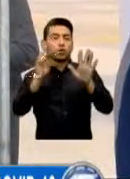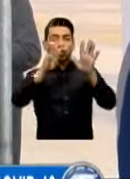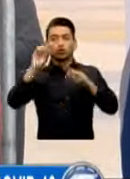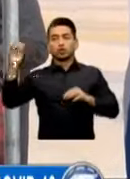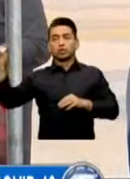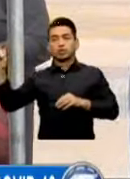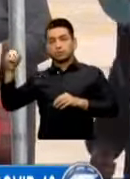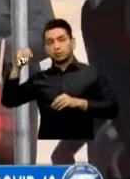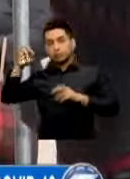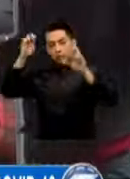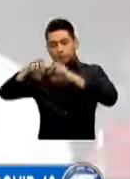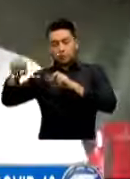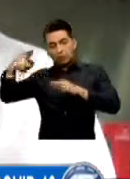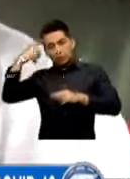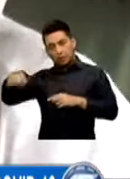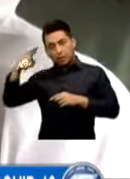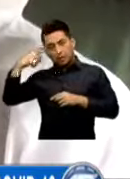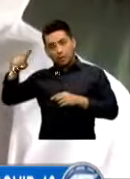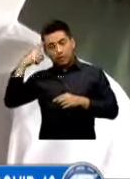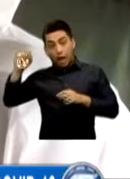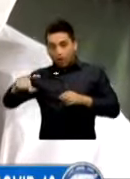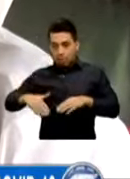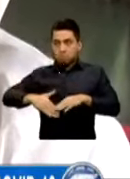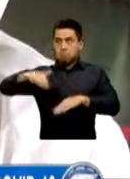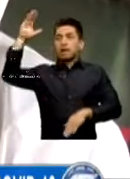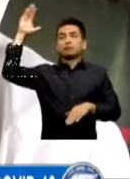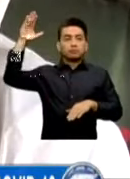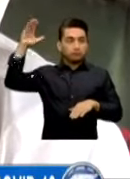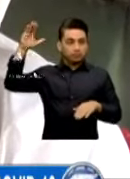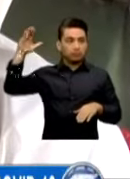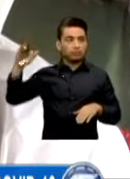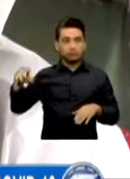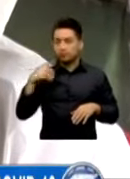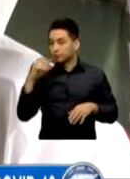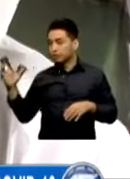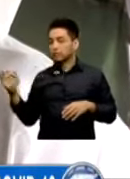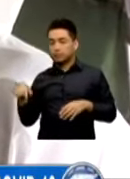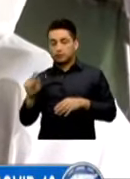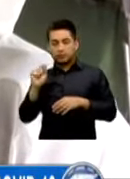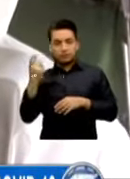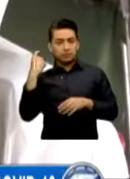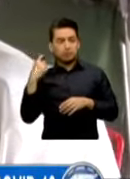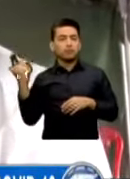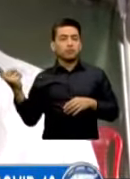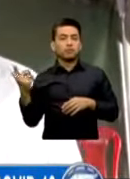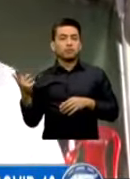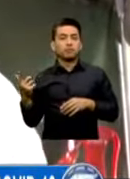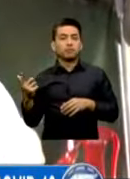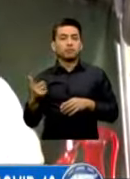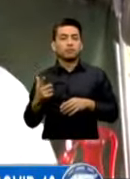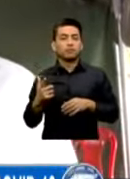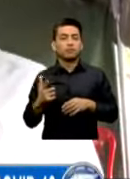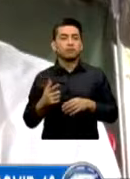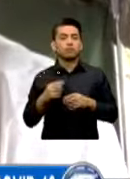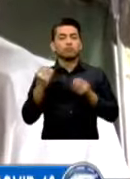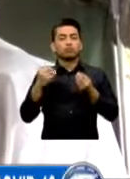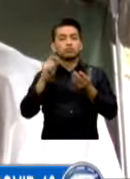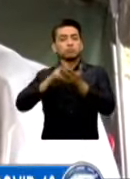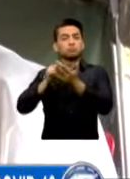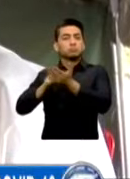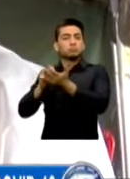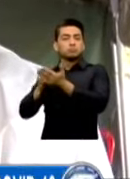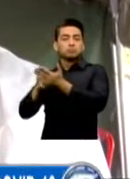la cifra se ha triplicado Un mes para acá, un mes anterior Hemos estado realizando pruebas aproximadamente